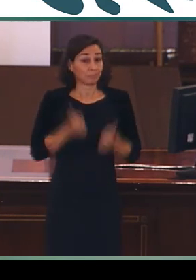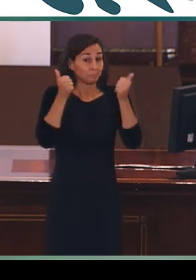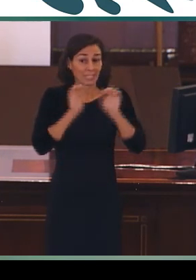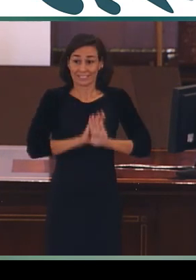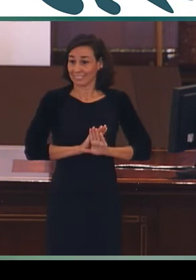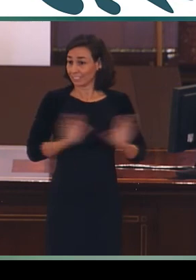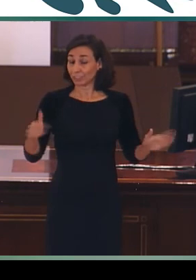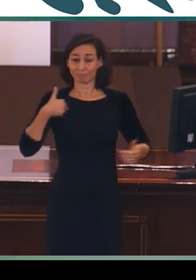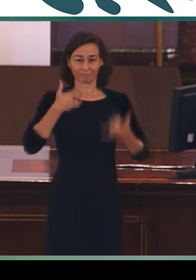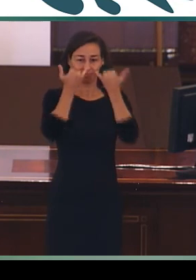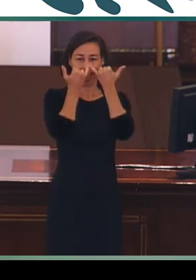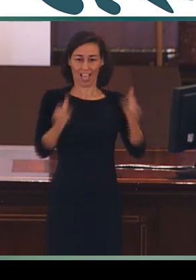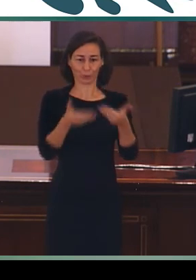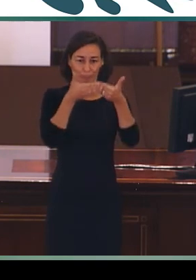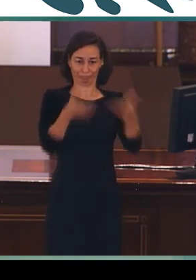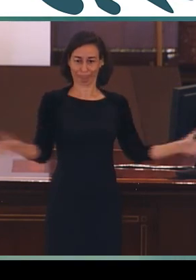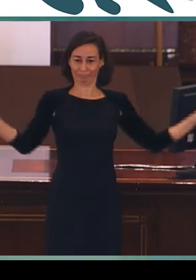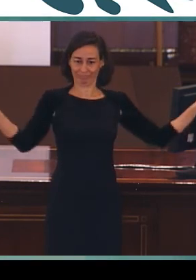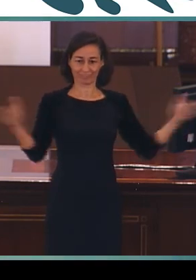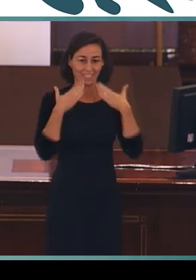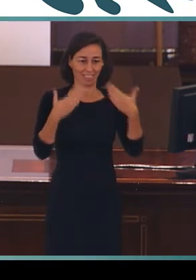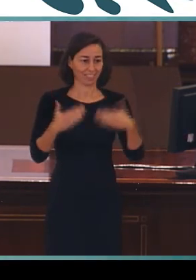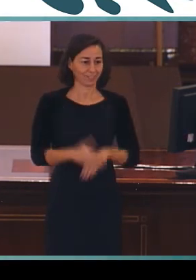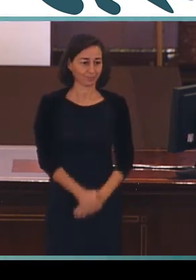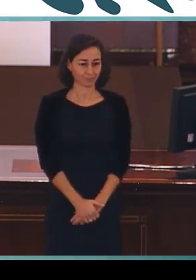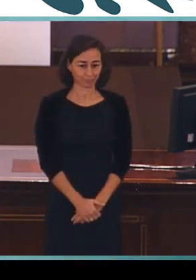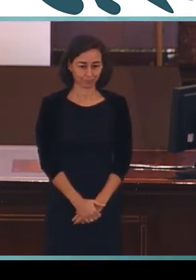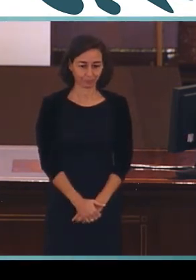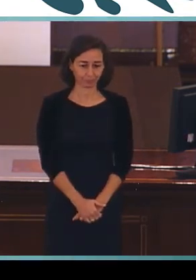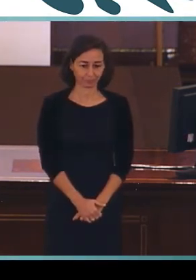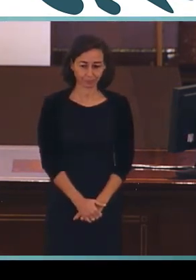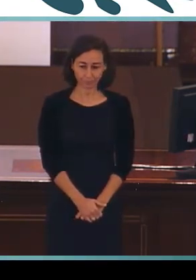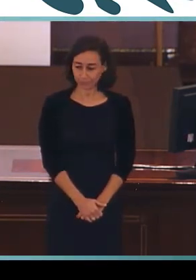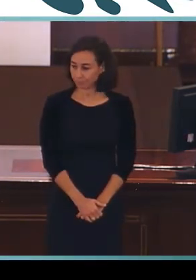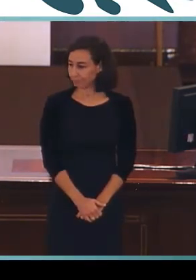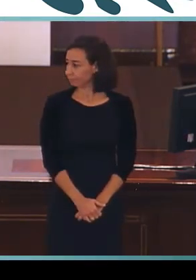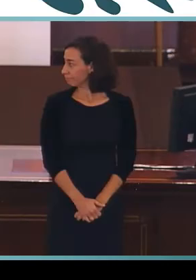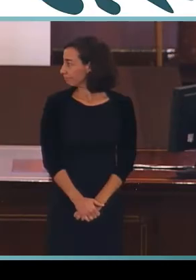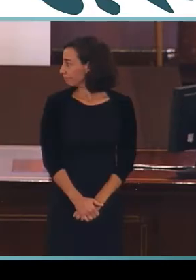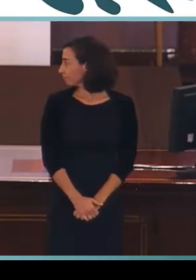declaro inaugurado este Congreso. Muchísimas gracias. Aplausos